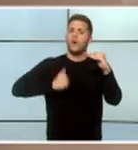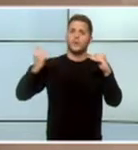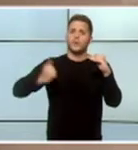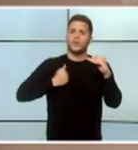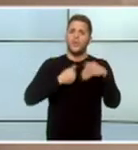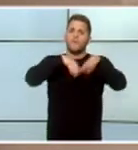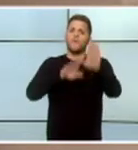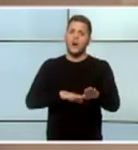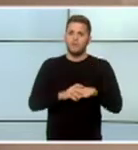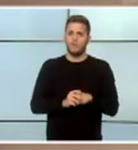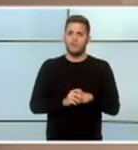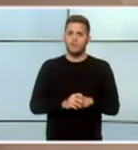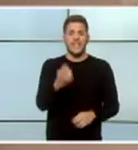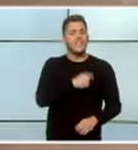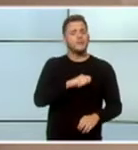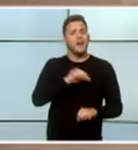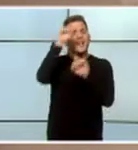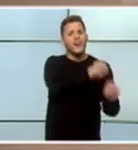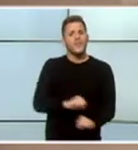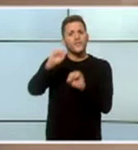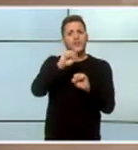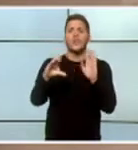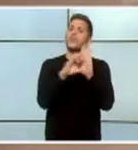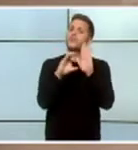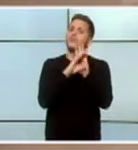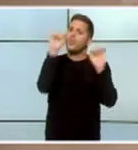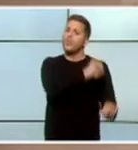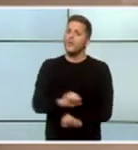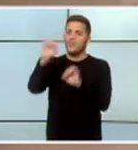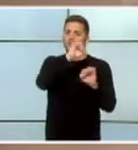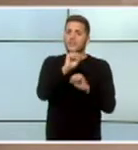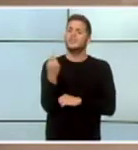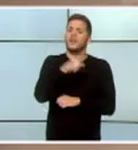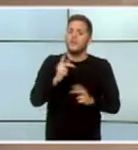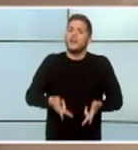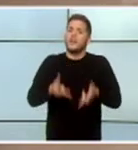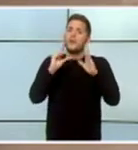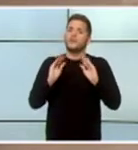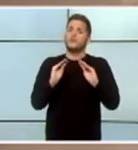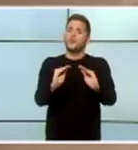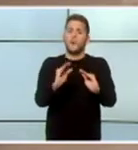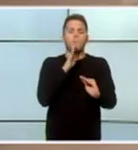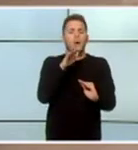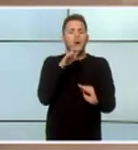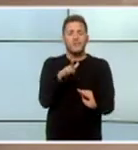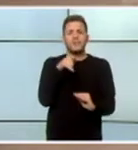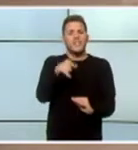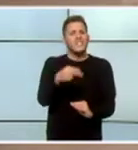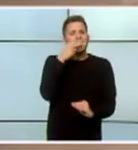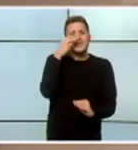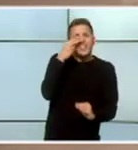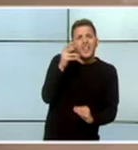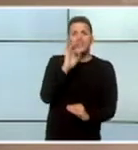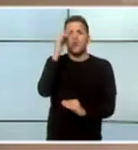...en la defensa de España... ...y en la defensa de su Constitución... ...y de su libertad... ...que está por encima... ...de cualquier